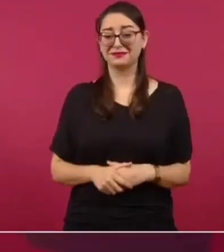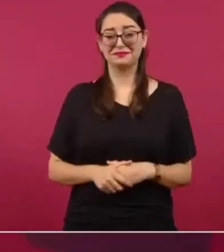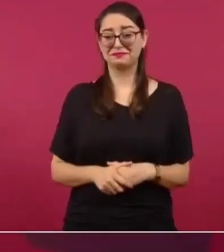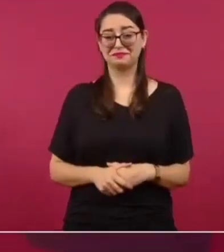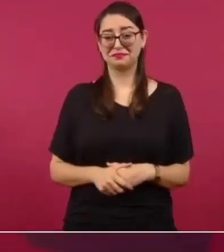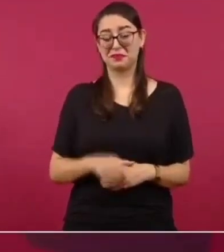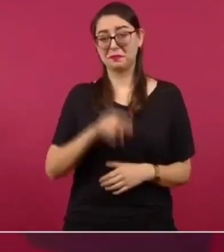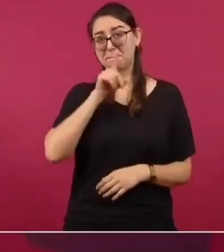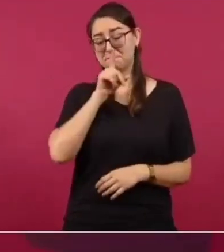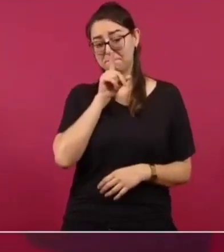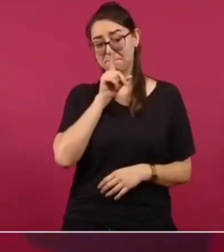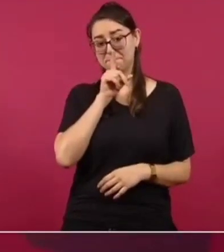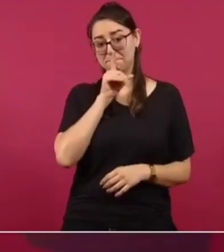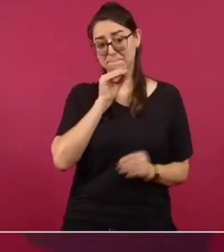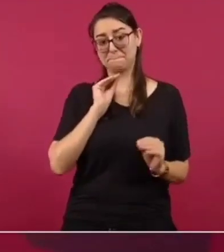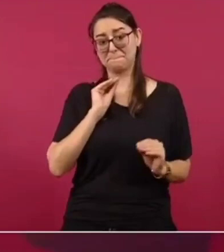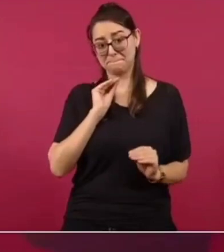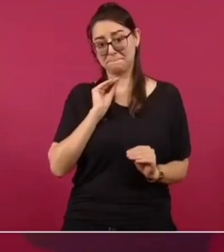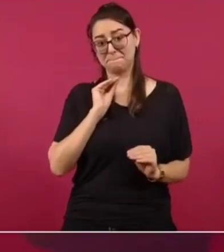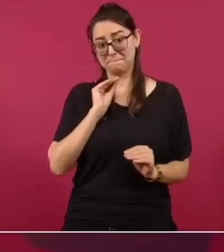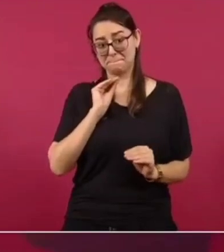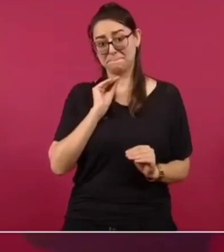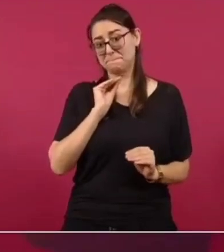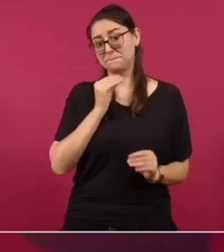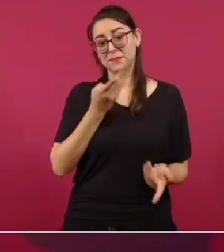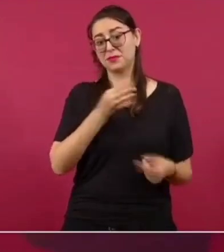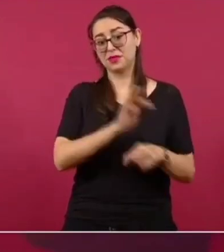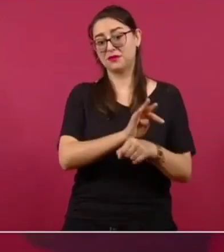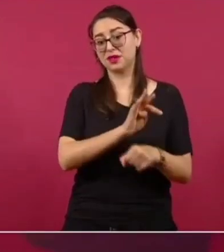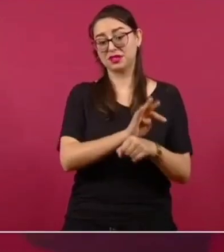como alcahuetes.